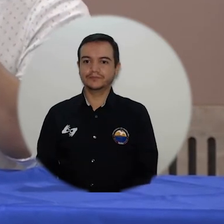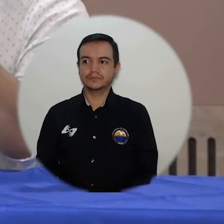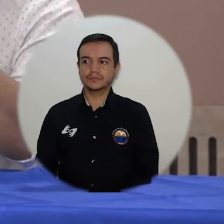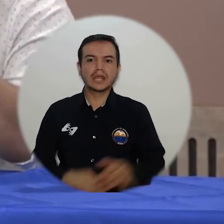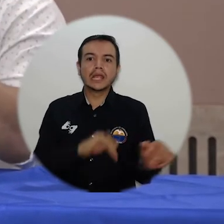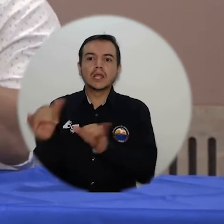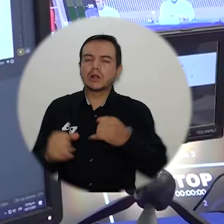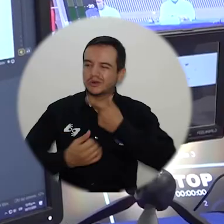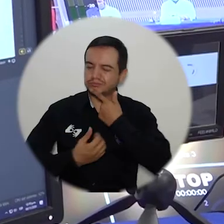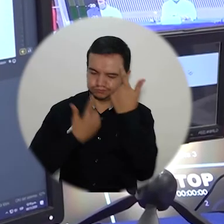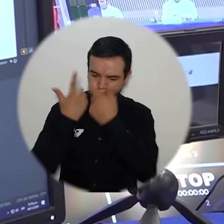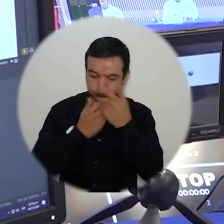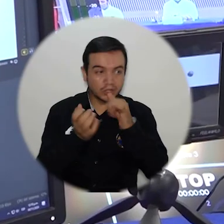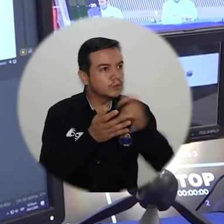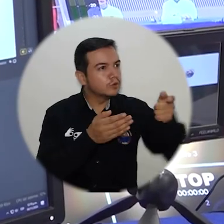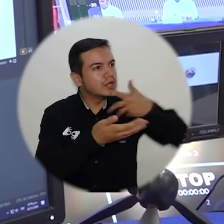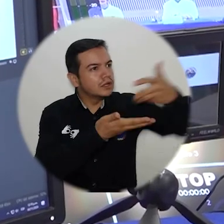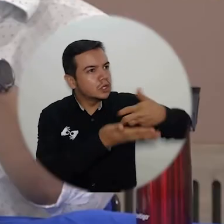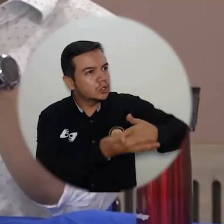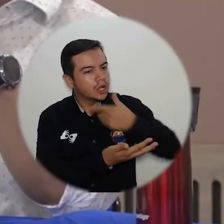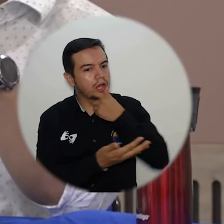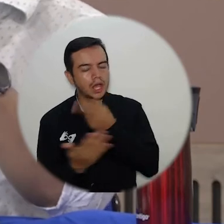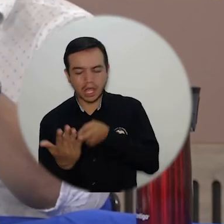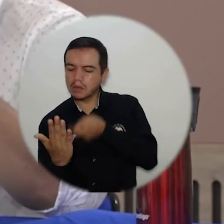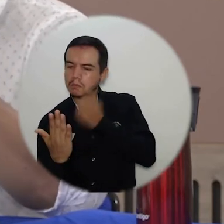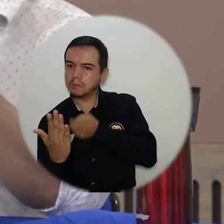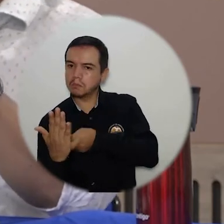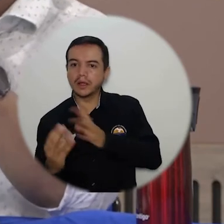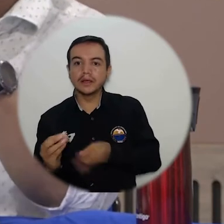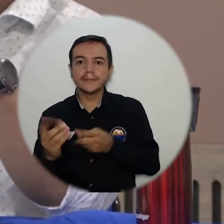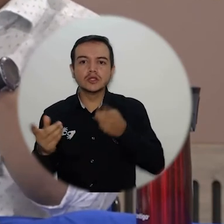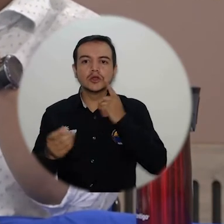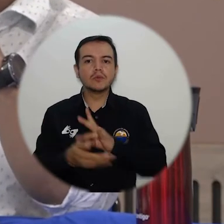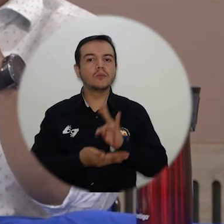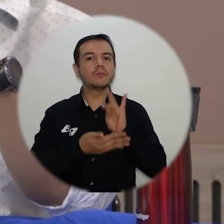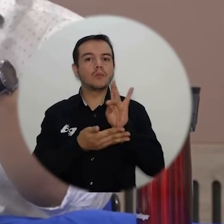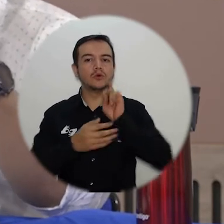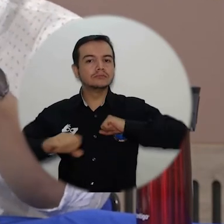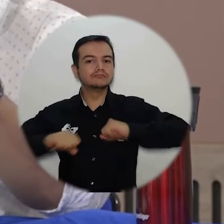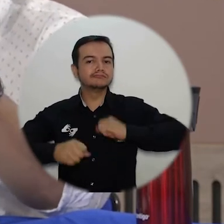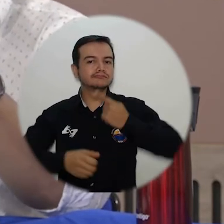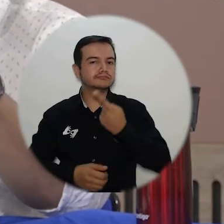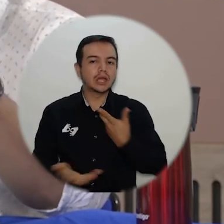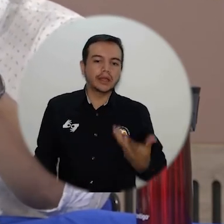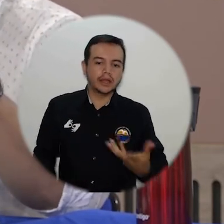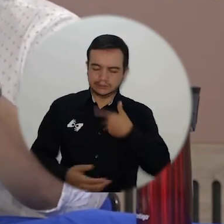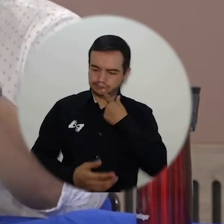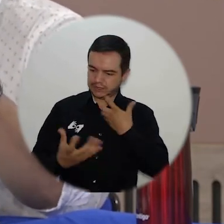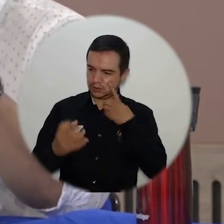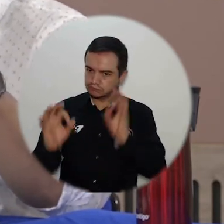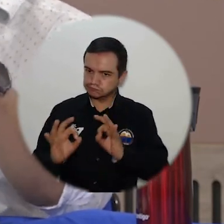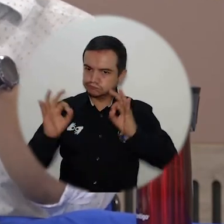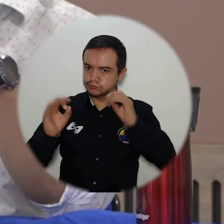estratégica que es ese plan de desarrollo es nuestro plan de mejoramiento, que es la ruta estratégica en este caso, alineada a la ODS como